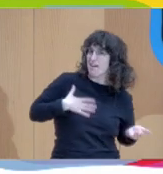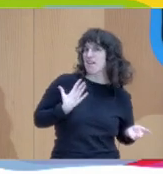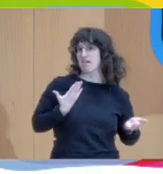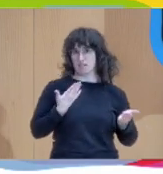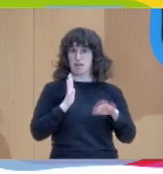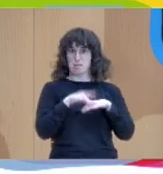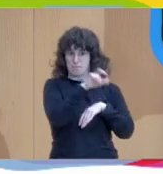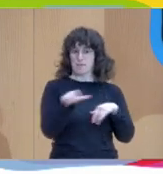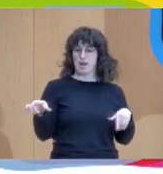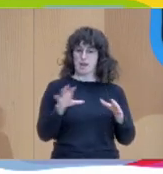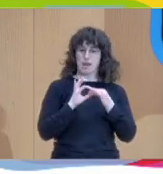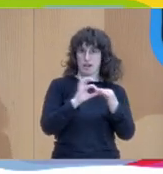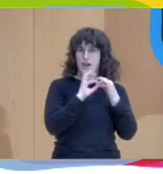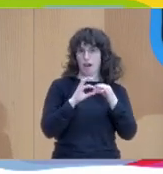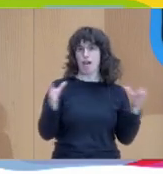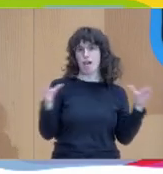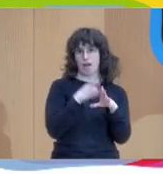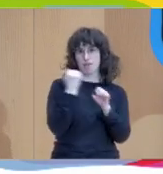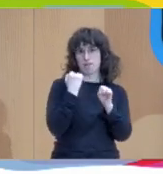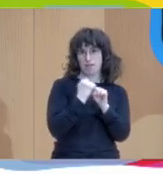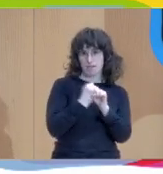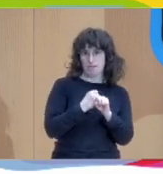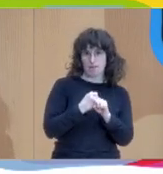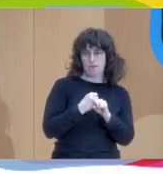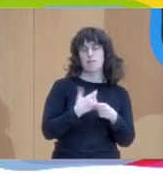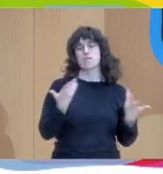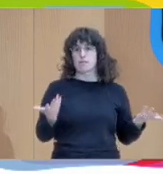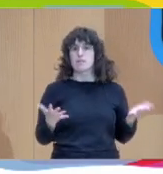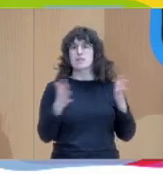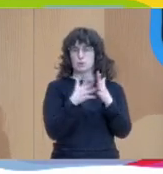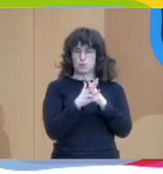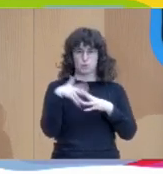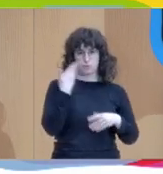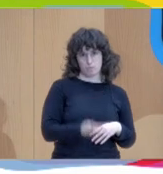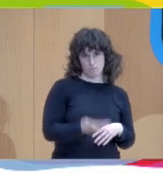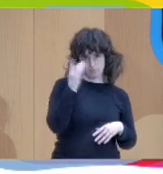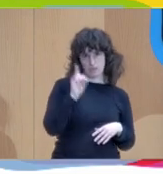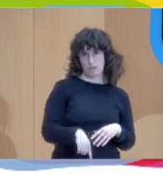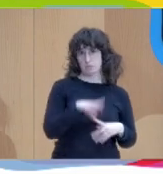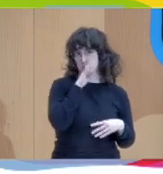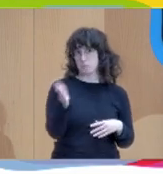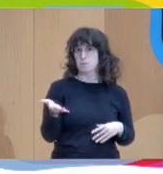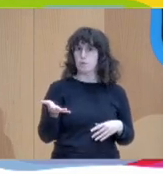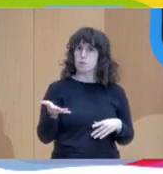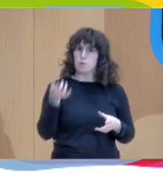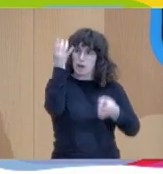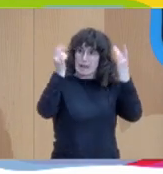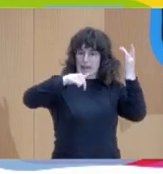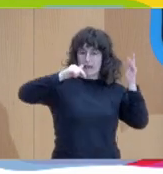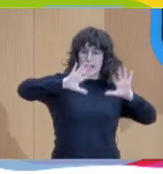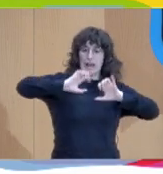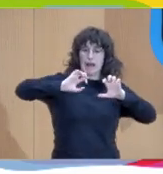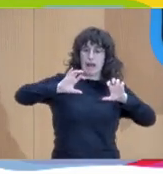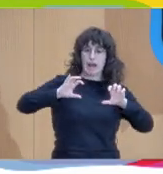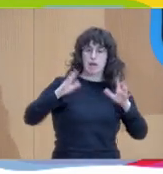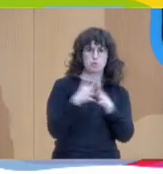Que sean acogedores, que estén estructurados, porque buena parte de las actividades que hemos aprendido tienen una estructura muy clara, pero al mismo tiempo